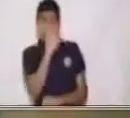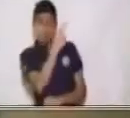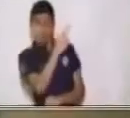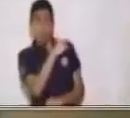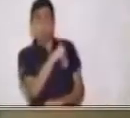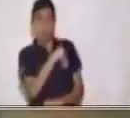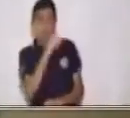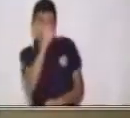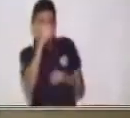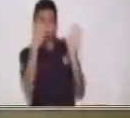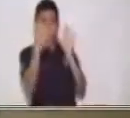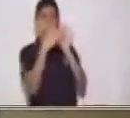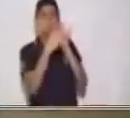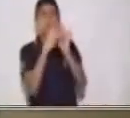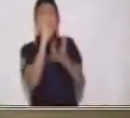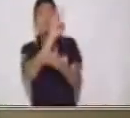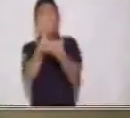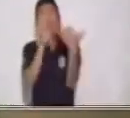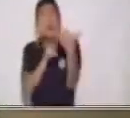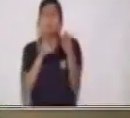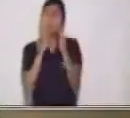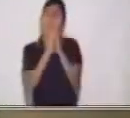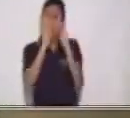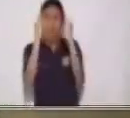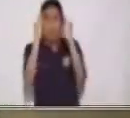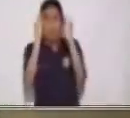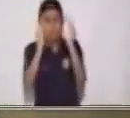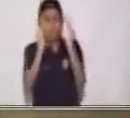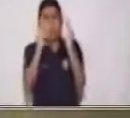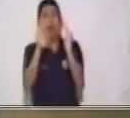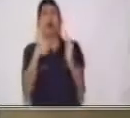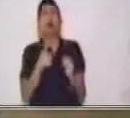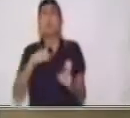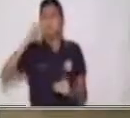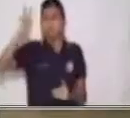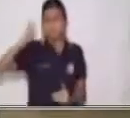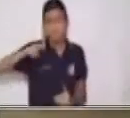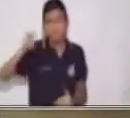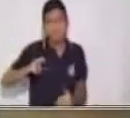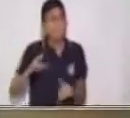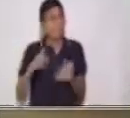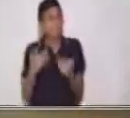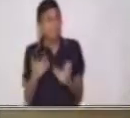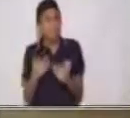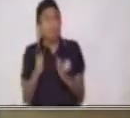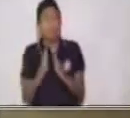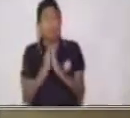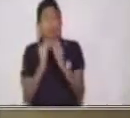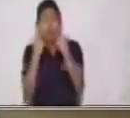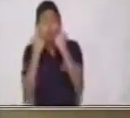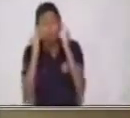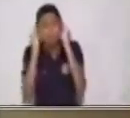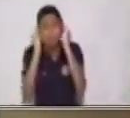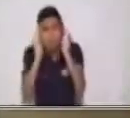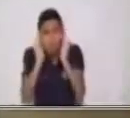conmigo. Que pongan mucha atención. Entonces, necesito ojitos atentos,